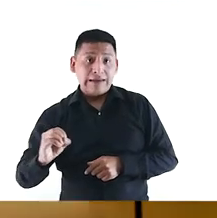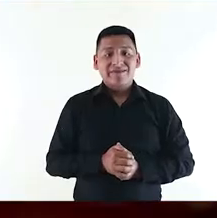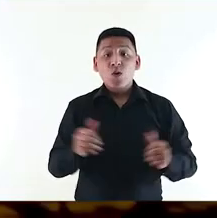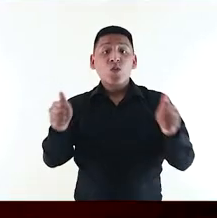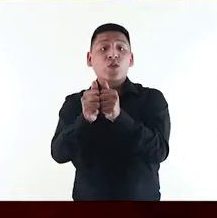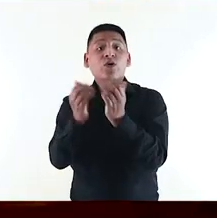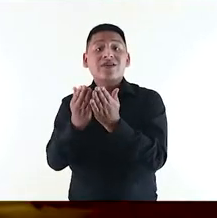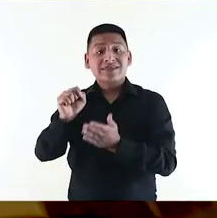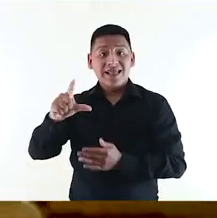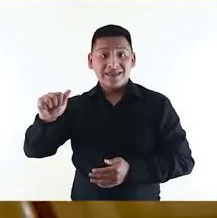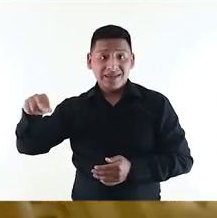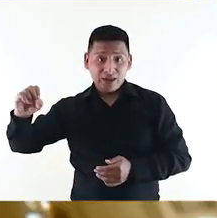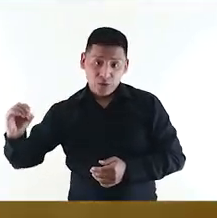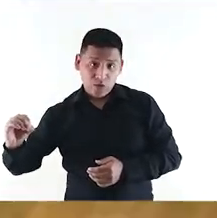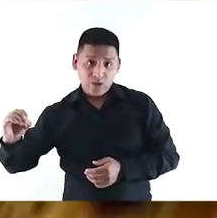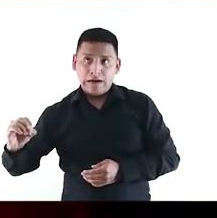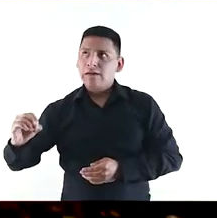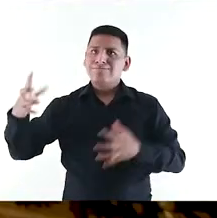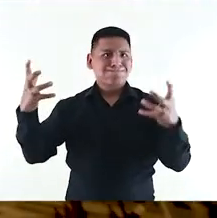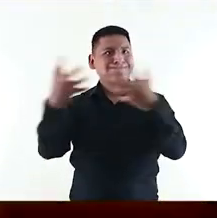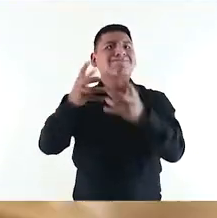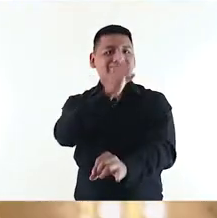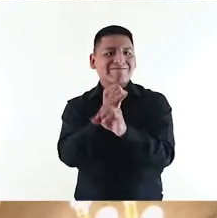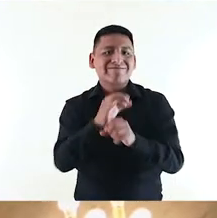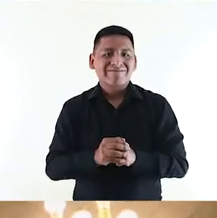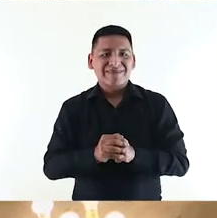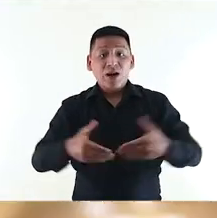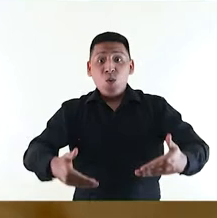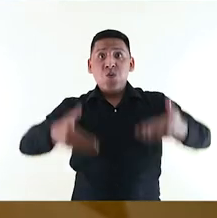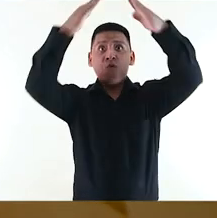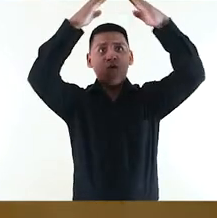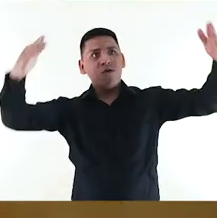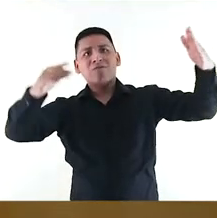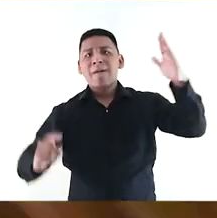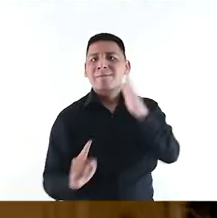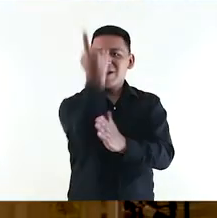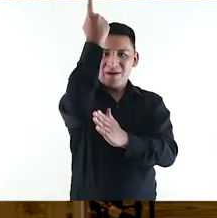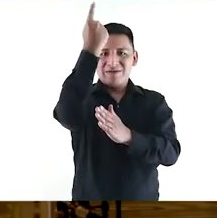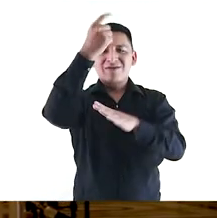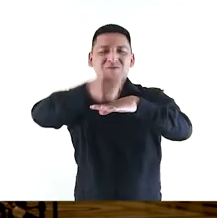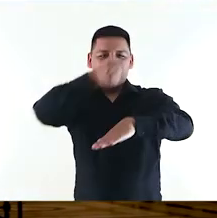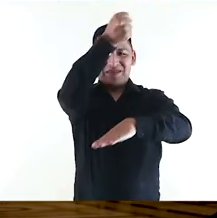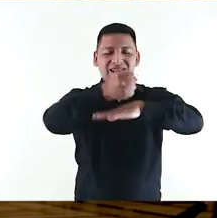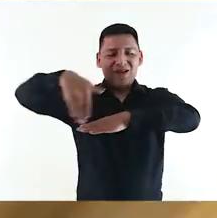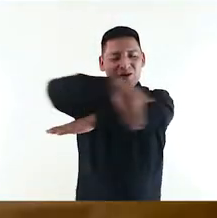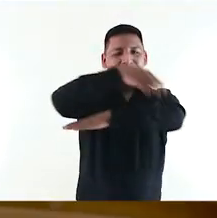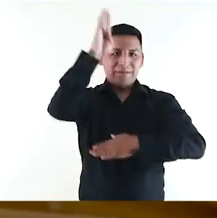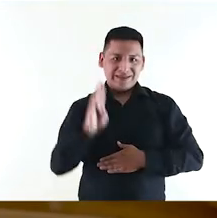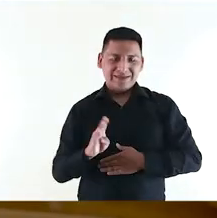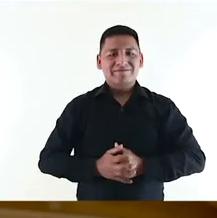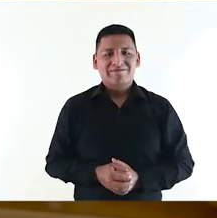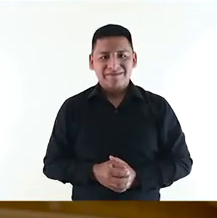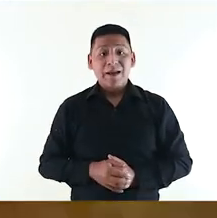purgatorio. A su costado, el Colegio Salesiano realiza un bonito conjunto con la iglesia, y fue uno de los primeros edificios en asentarse